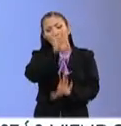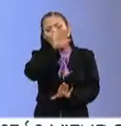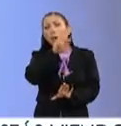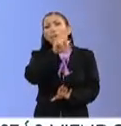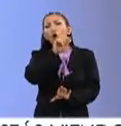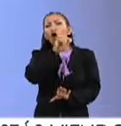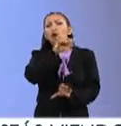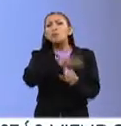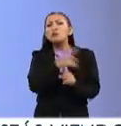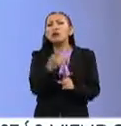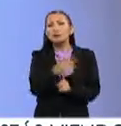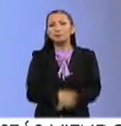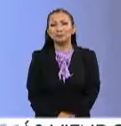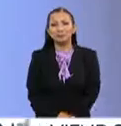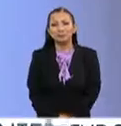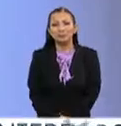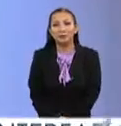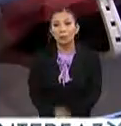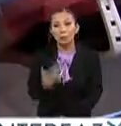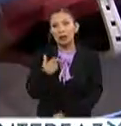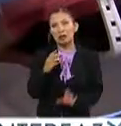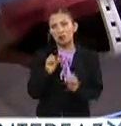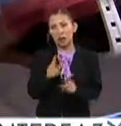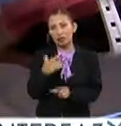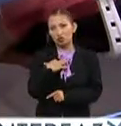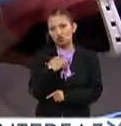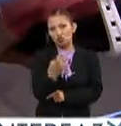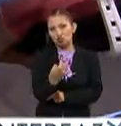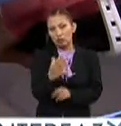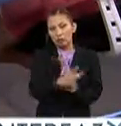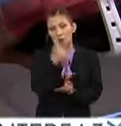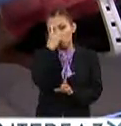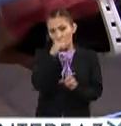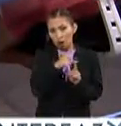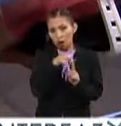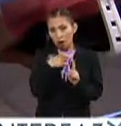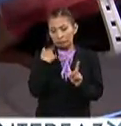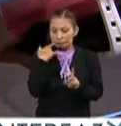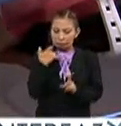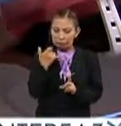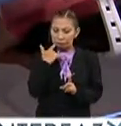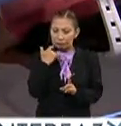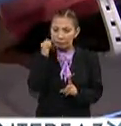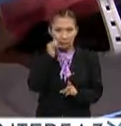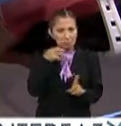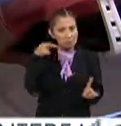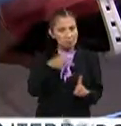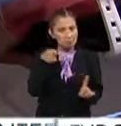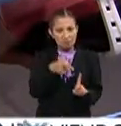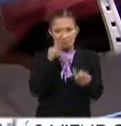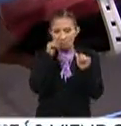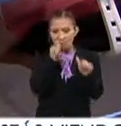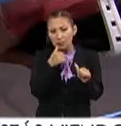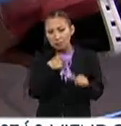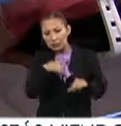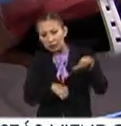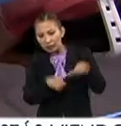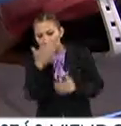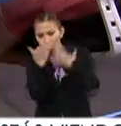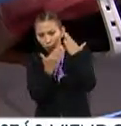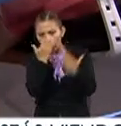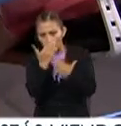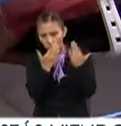Polonia? Ok, ¿qué tuve? Bueno, pues yo creo que principalmente la constancia de estar siempre al pendiente de mis actividades